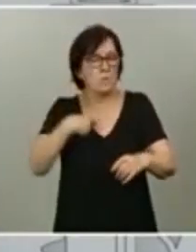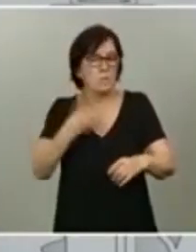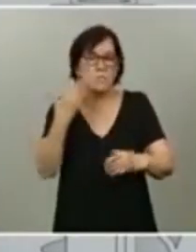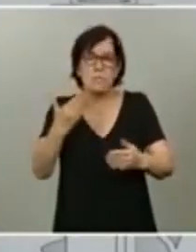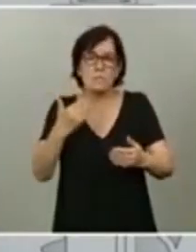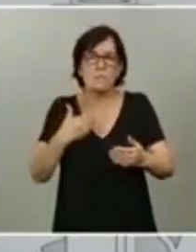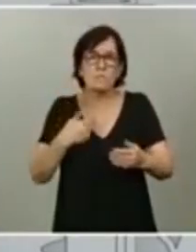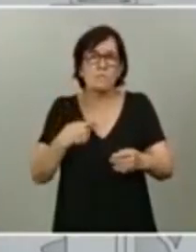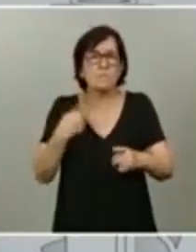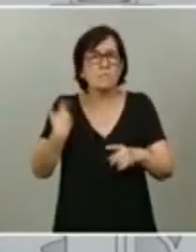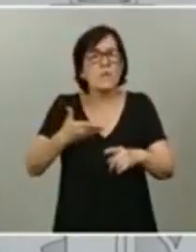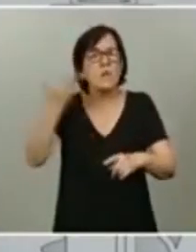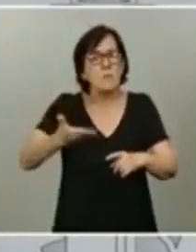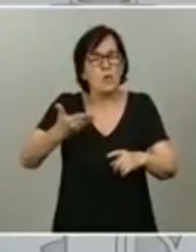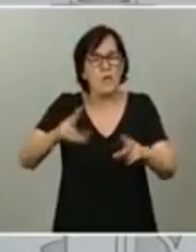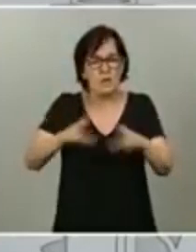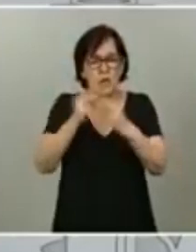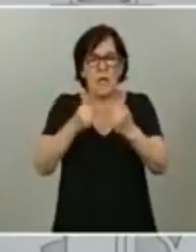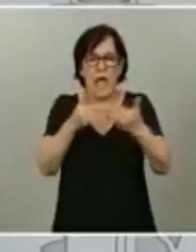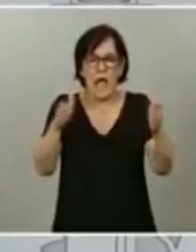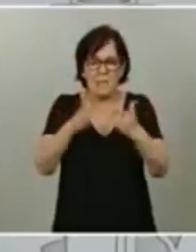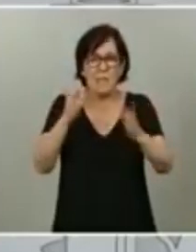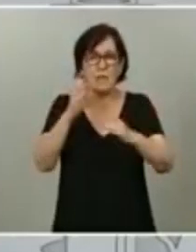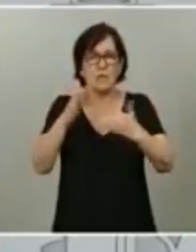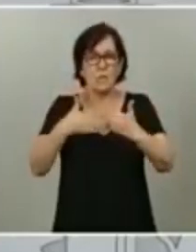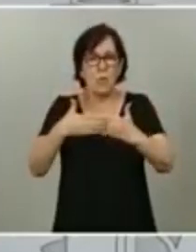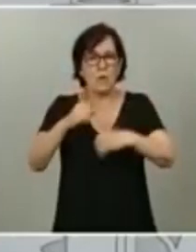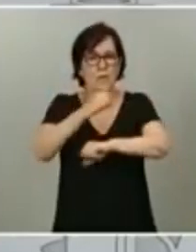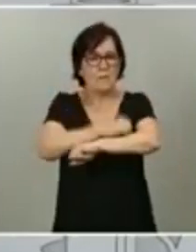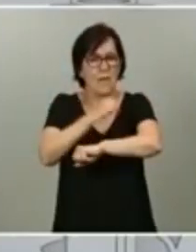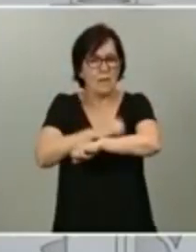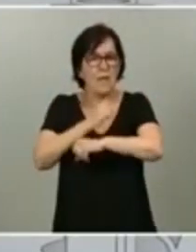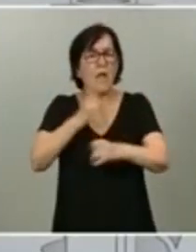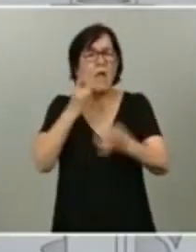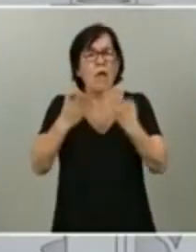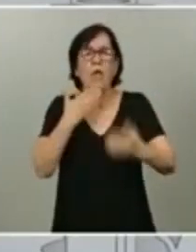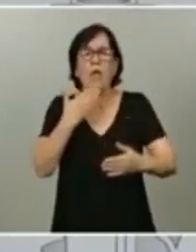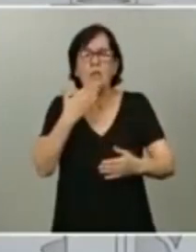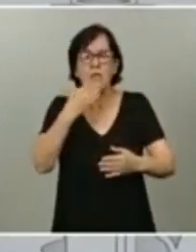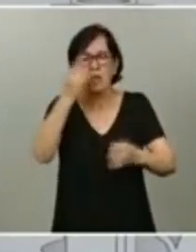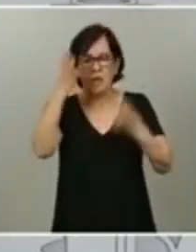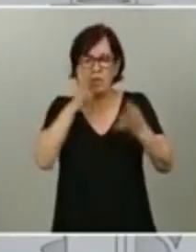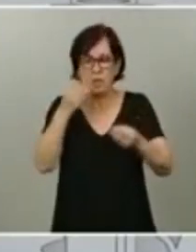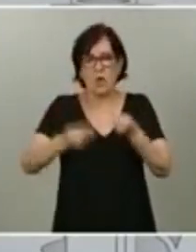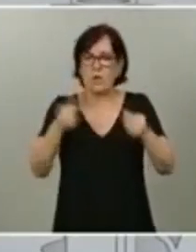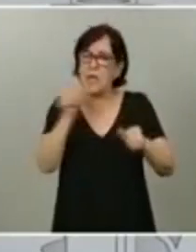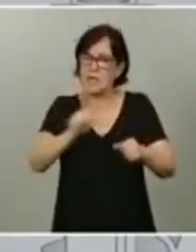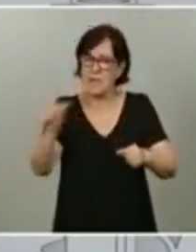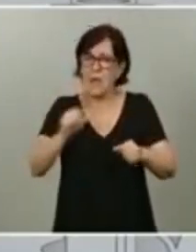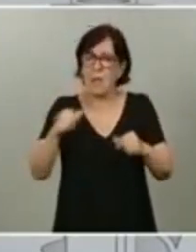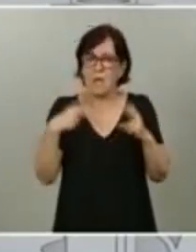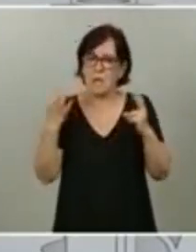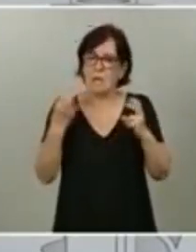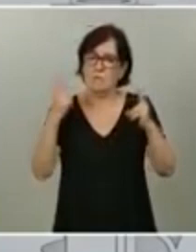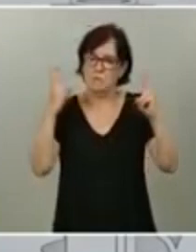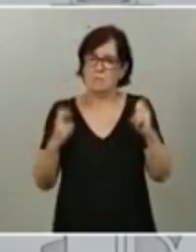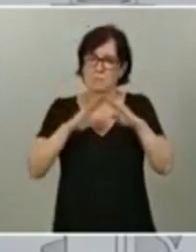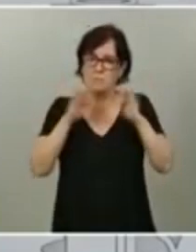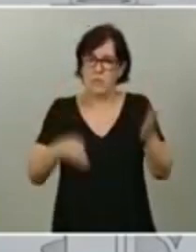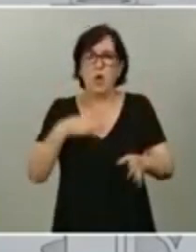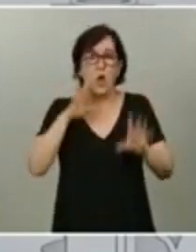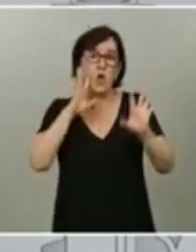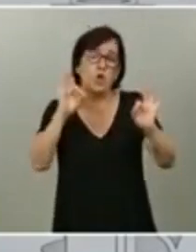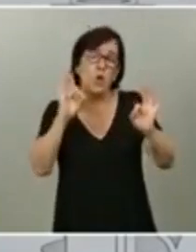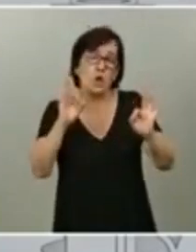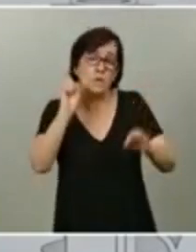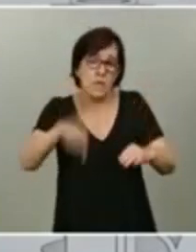abriéndonos puertas, ventanas al pensamiento y al entretenimiento durante estas semanas tan largas de confinamiento. Lógicamente también dar las gracias por